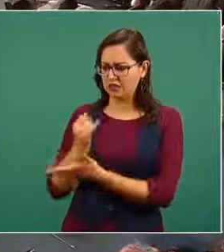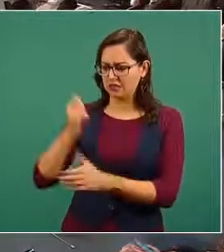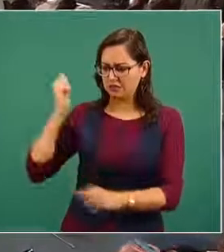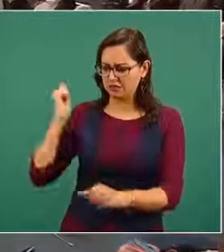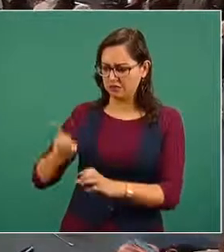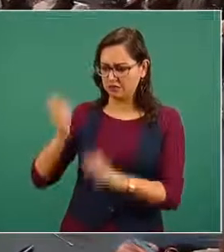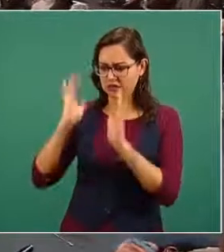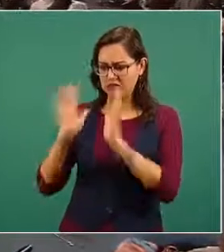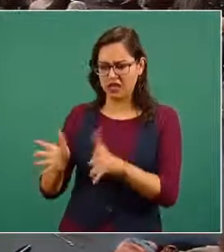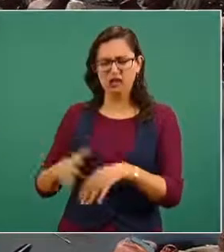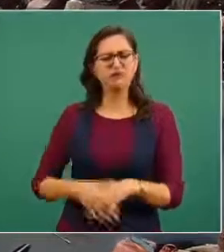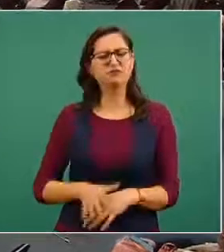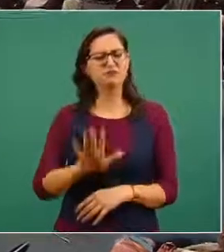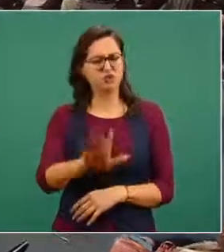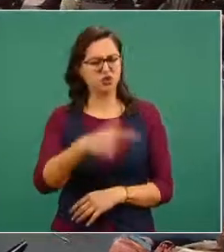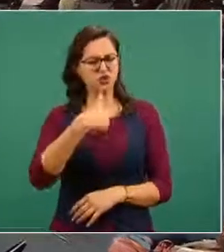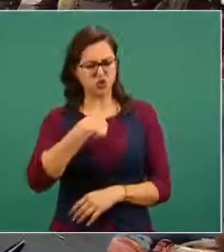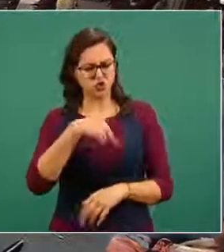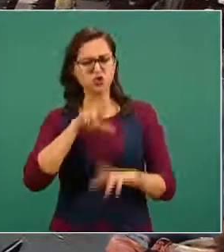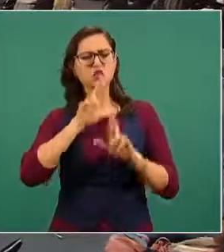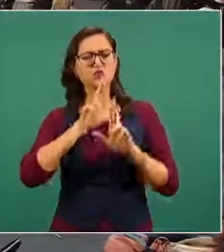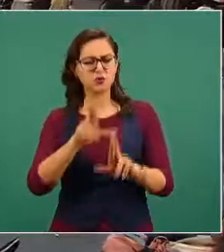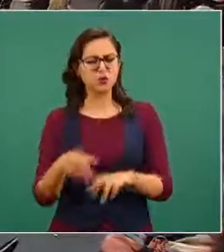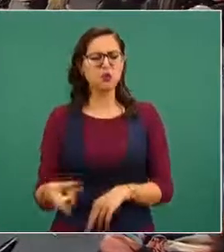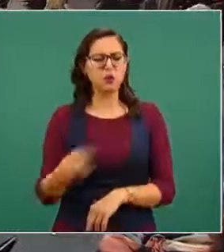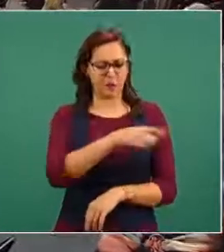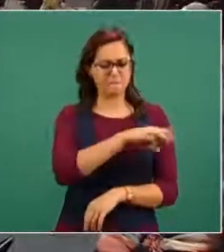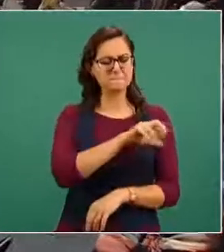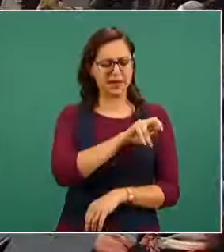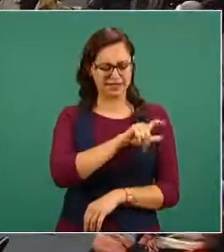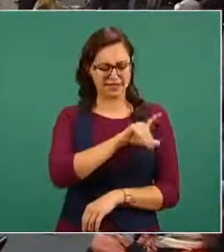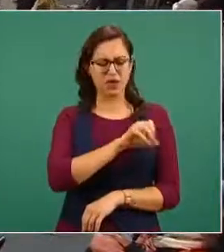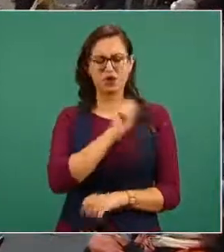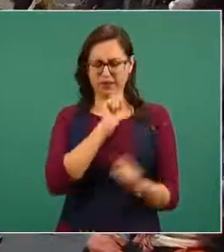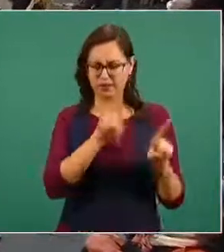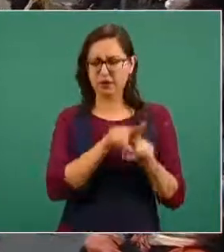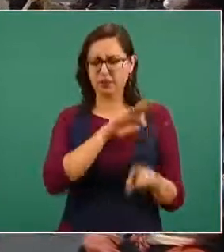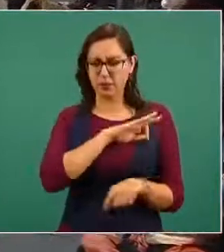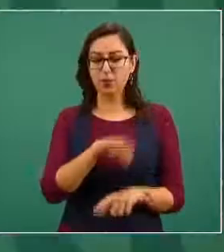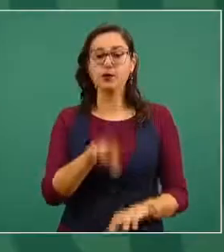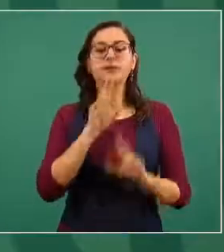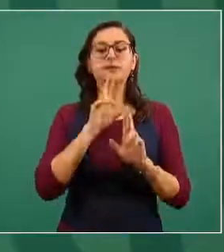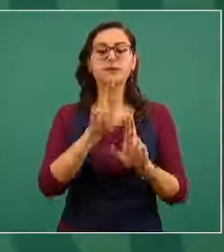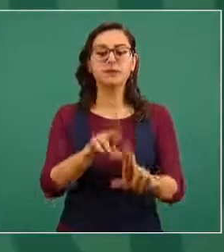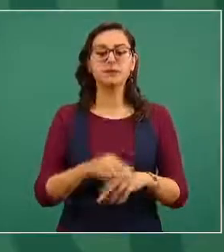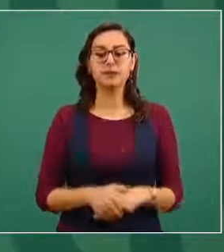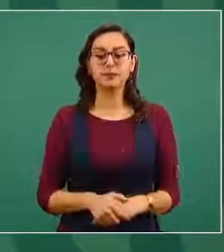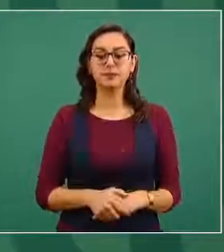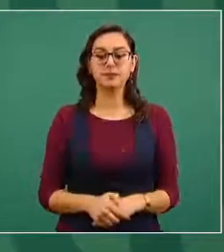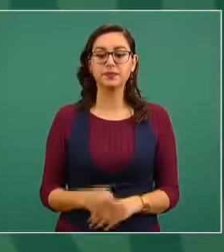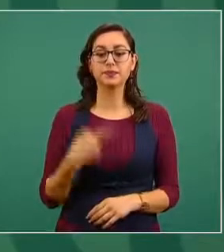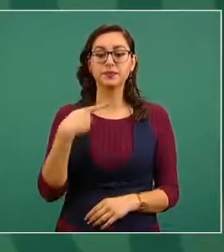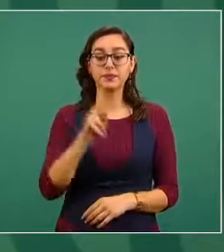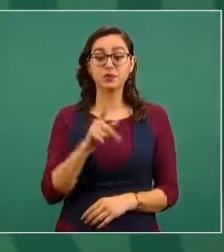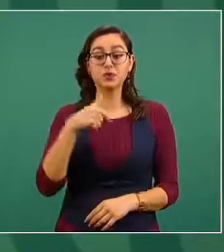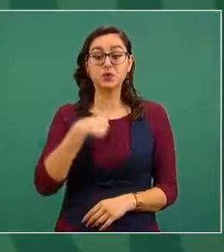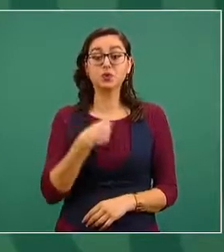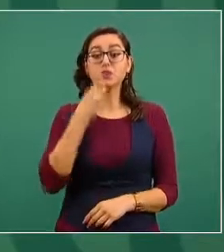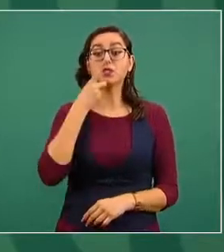te contesto eso y también Marcelo pero yo nada más te digo que la acusación principal